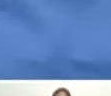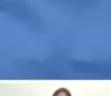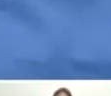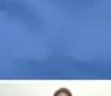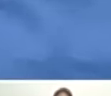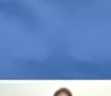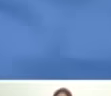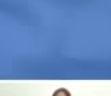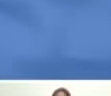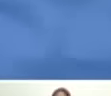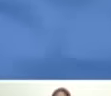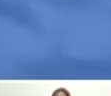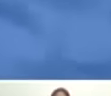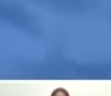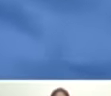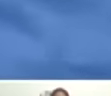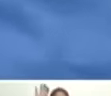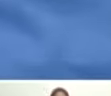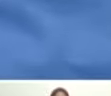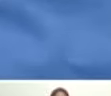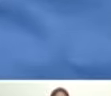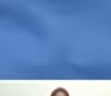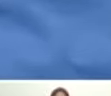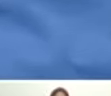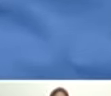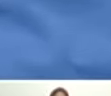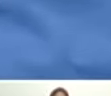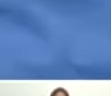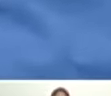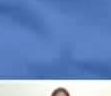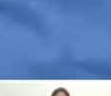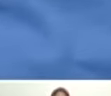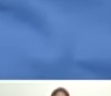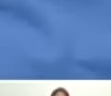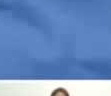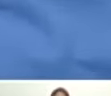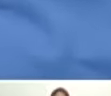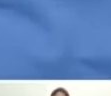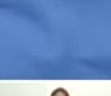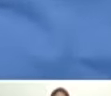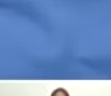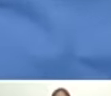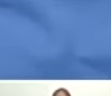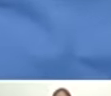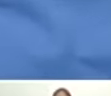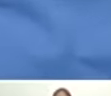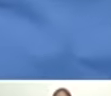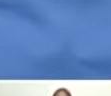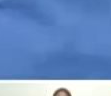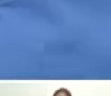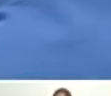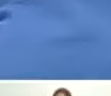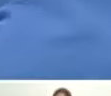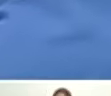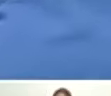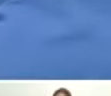que viva la patria que viva hasta la victoria siempre